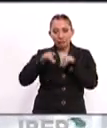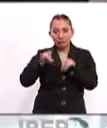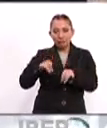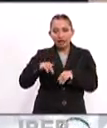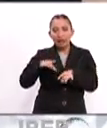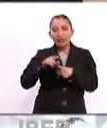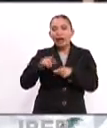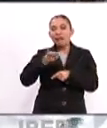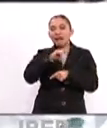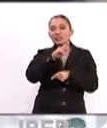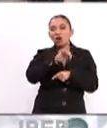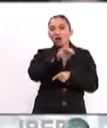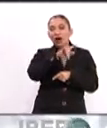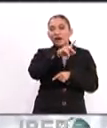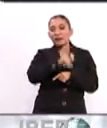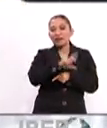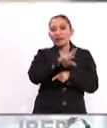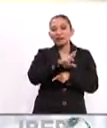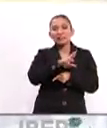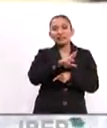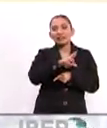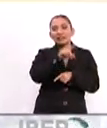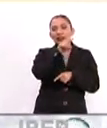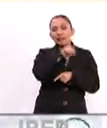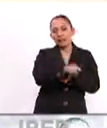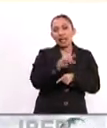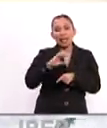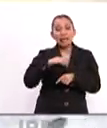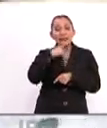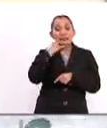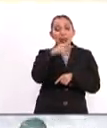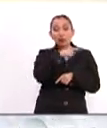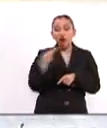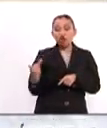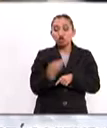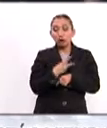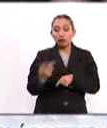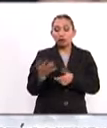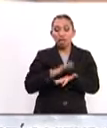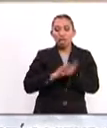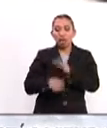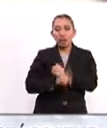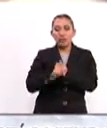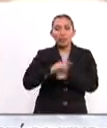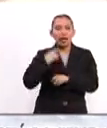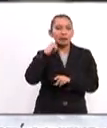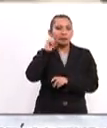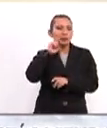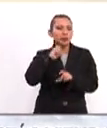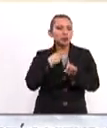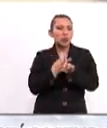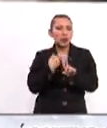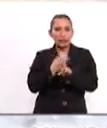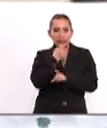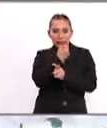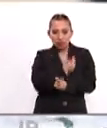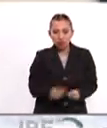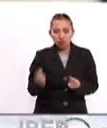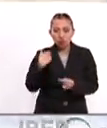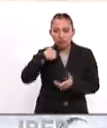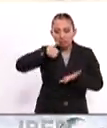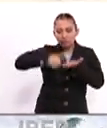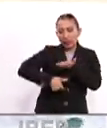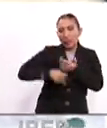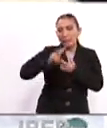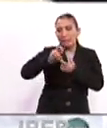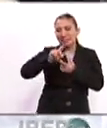Francisco Javier Rausuris de Chile por estar involucrados en escándalos de abuso sexual. De acuerdo con un comunicado